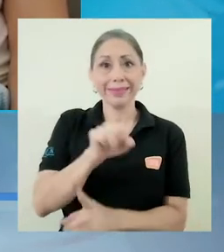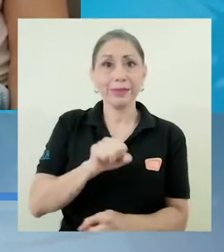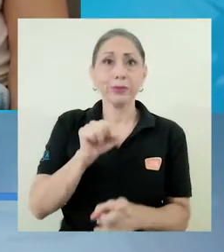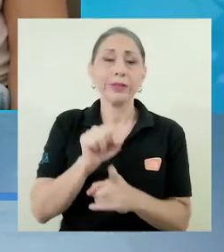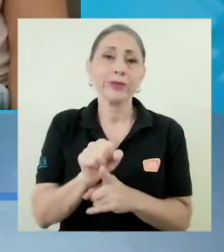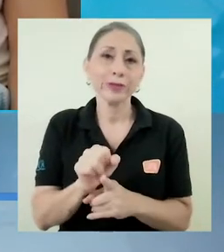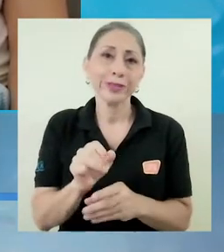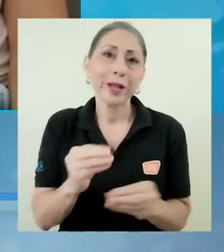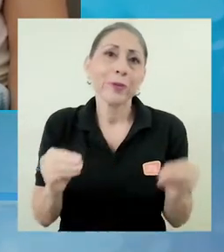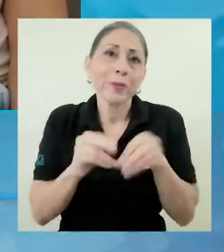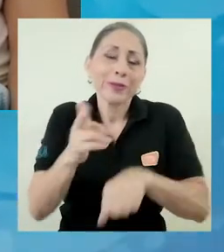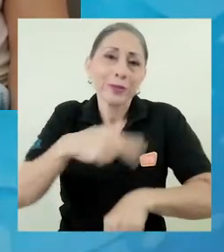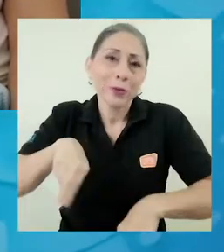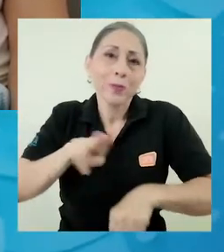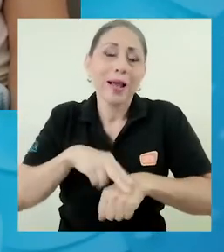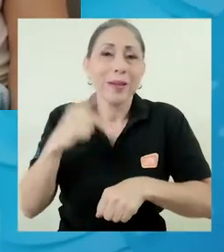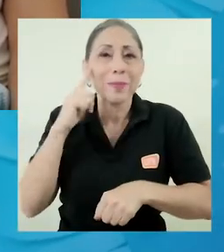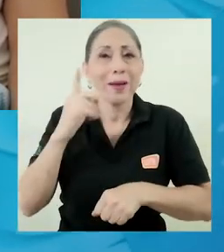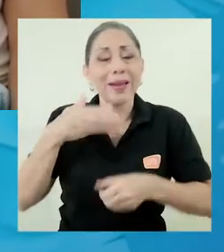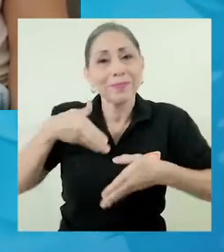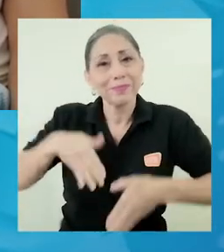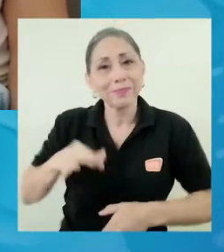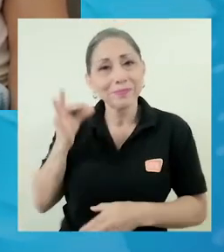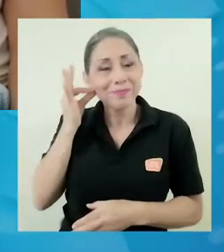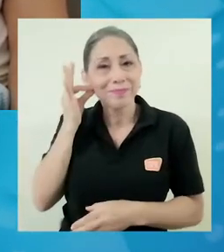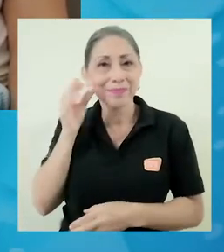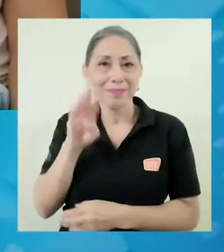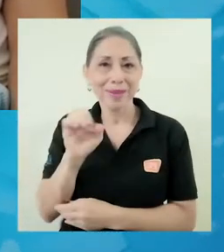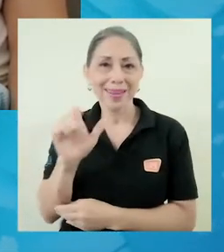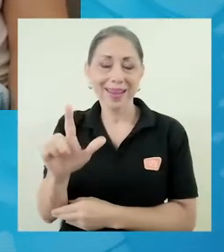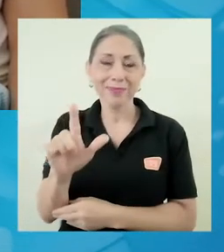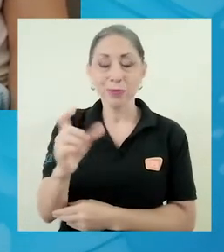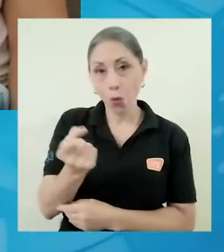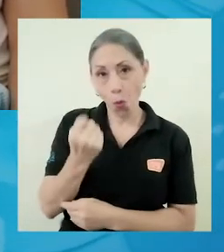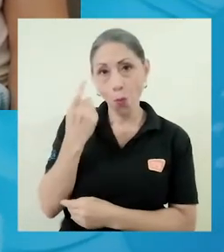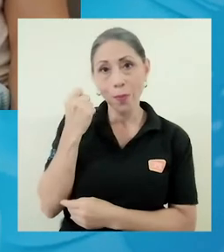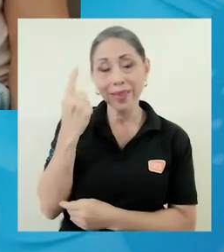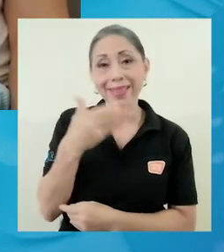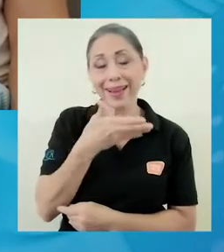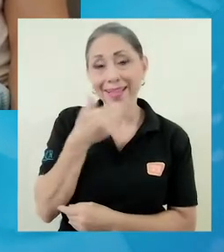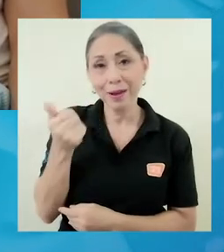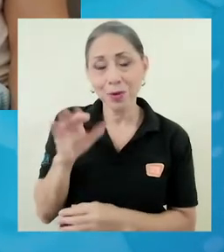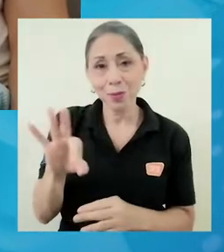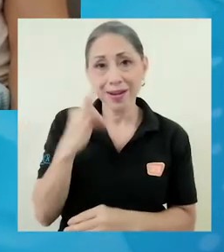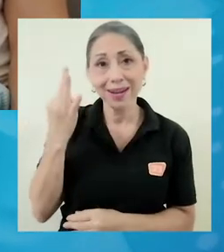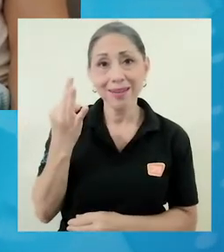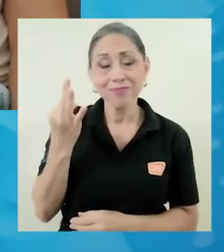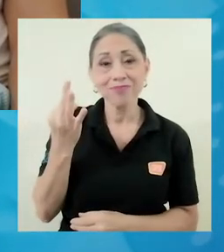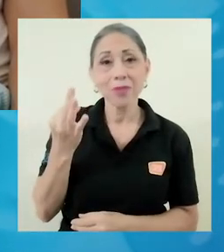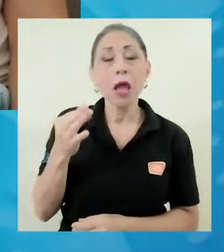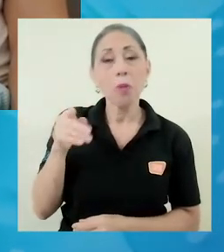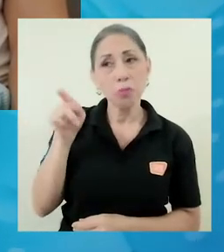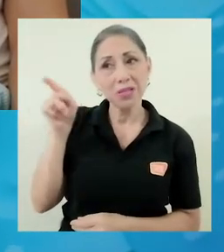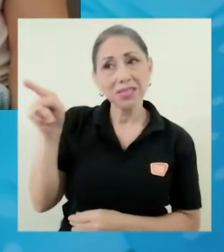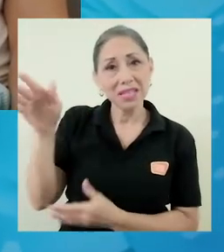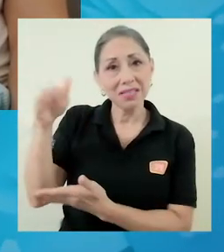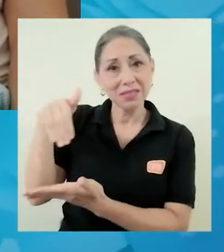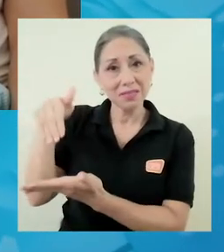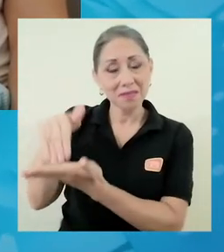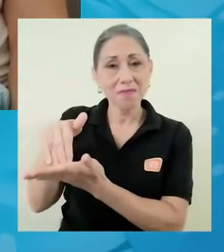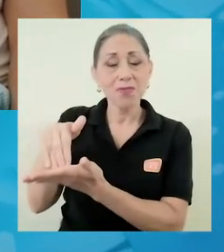más normal posible para Mariel, comprenderla de la mejor manera. Ellos nos han enviado